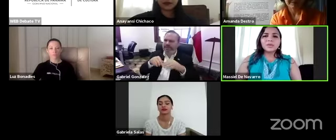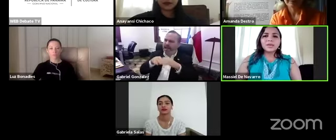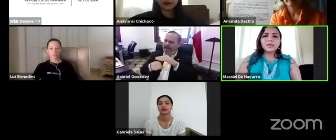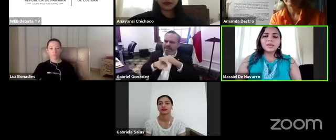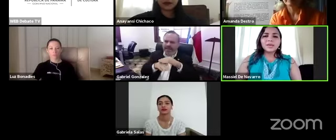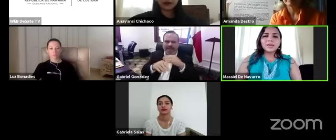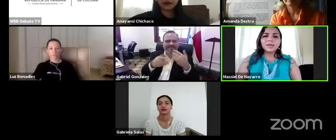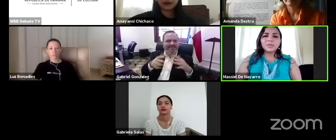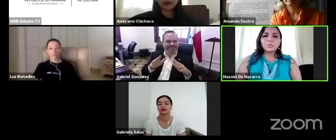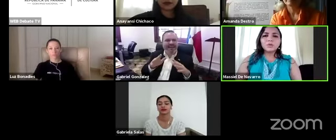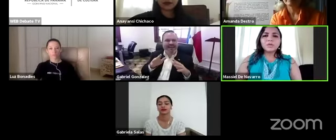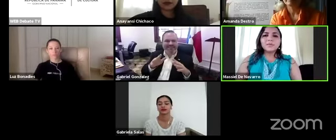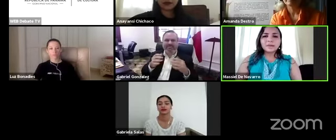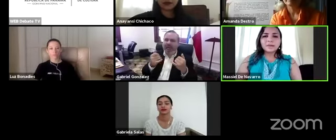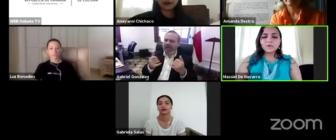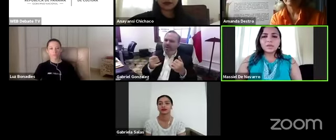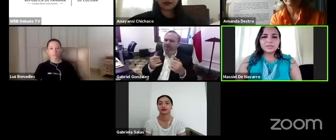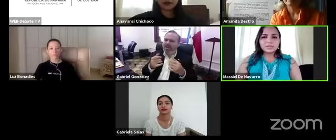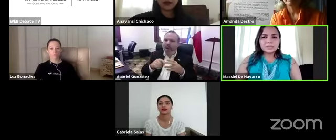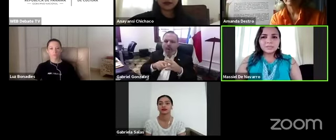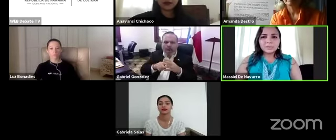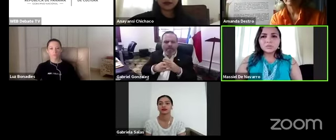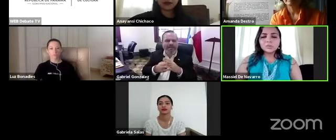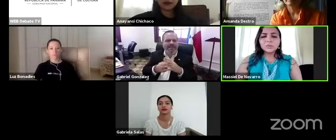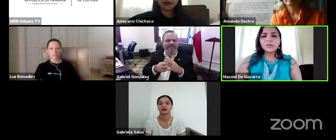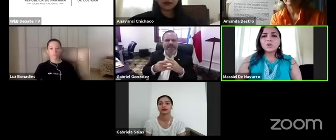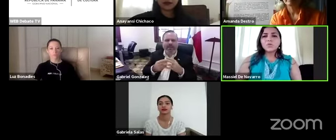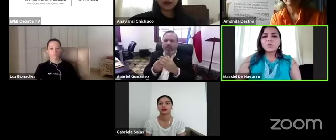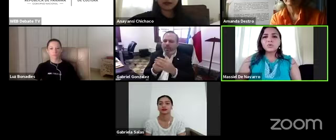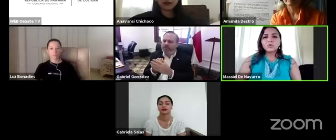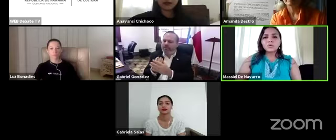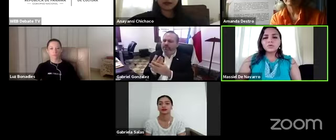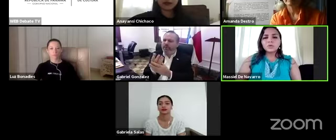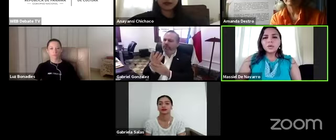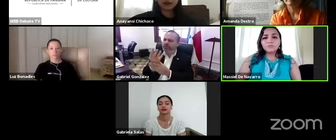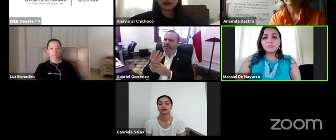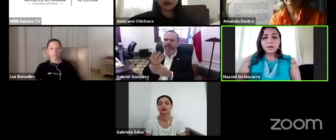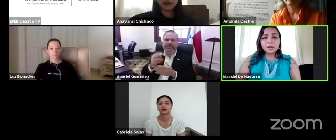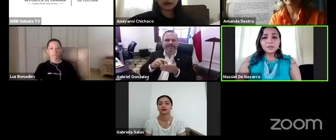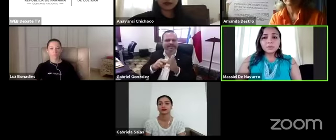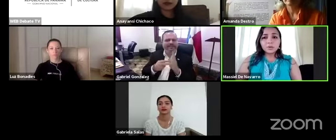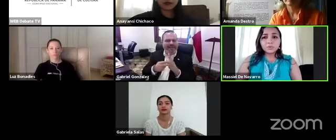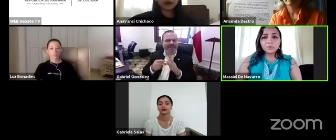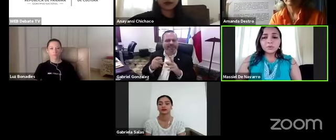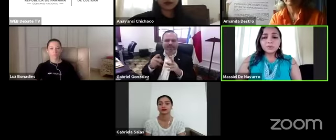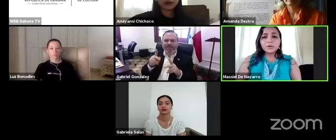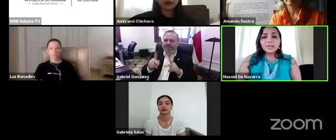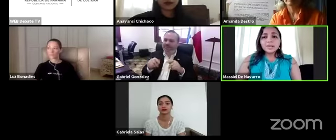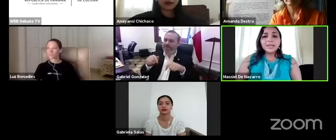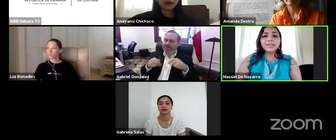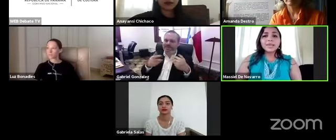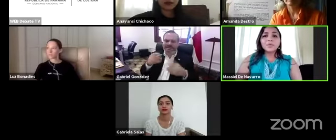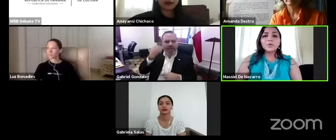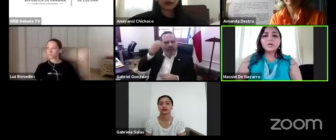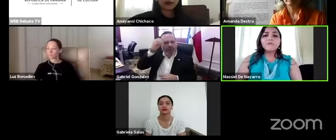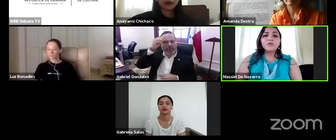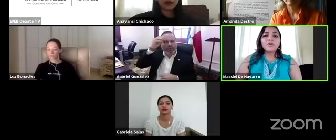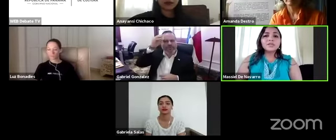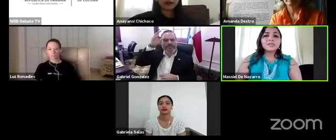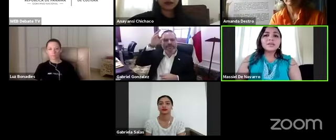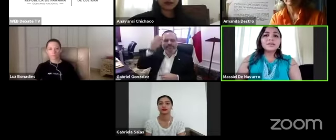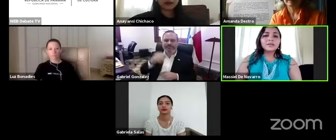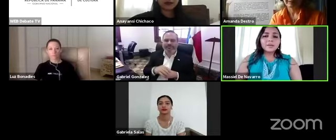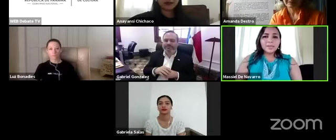esto es que poder saber lo que necesitamos saber cómo podemos enfocar esto al público y la idea es poder